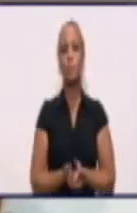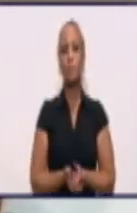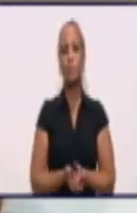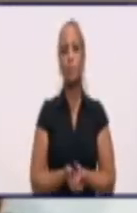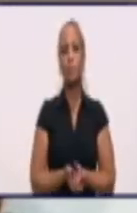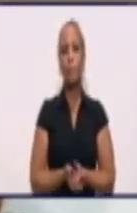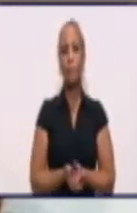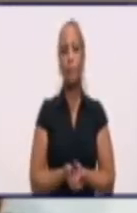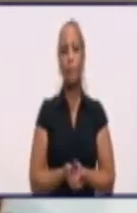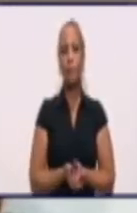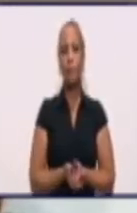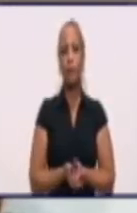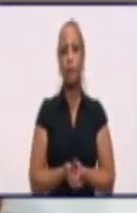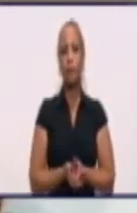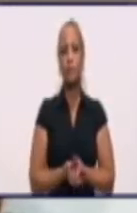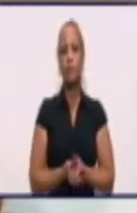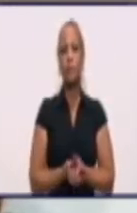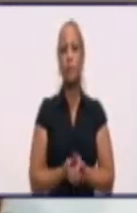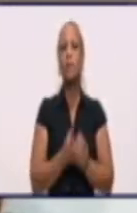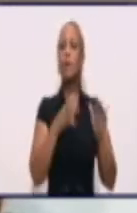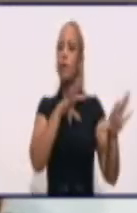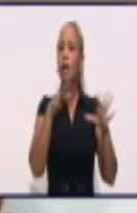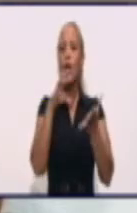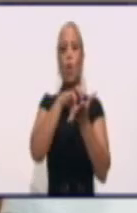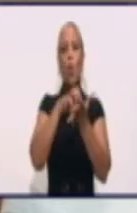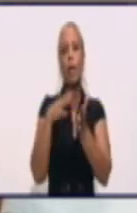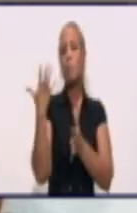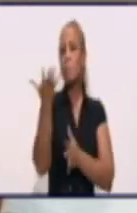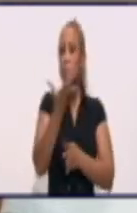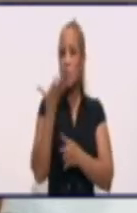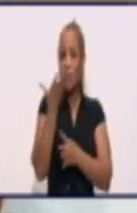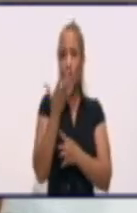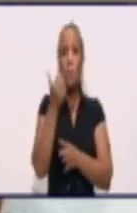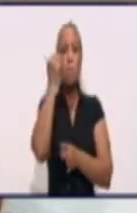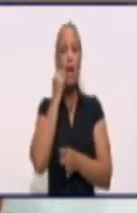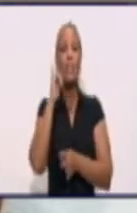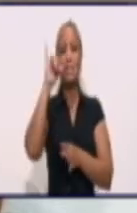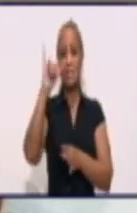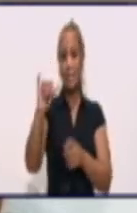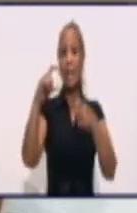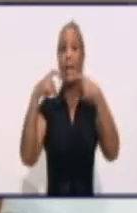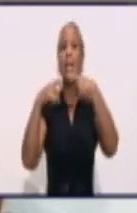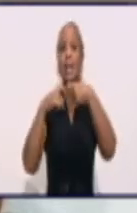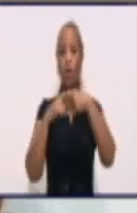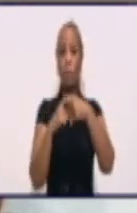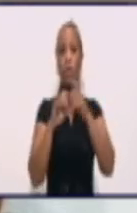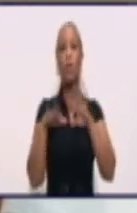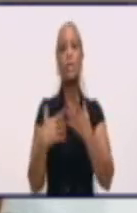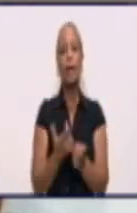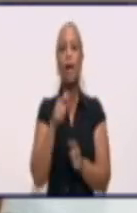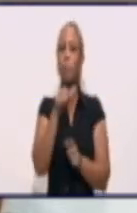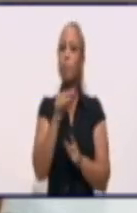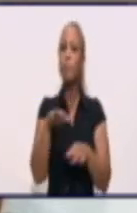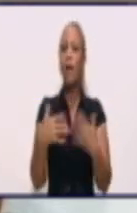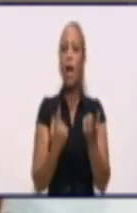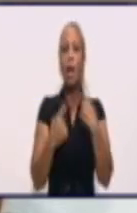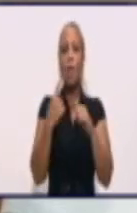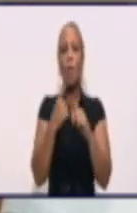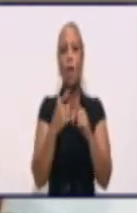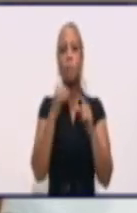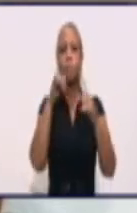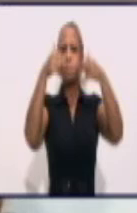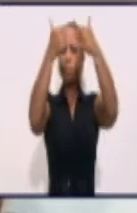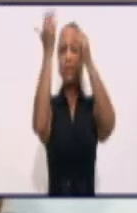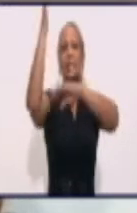esa caridad de muestra. sea, ya cuando pasa hay viento ya sostenido de más de 60 kilómetros, para prever que se caiga alguna línea y haya